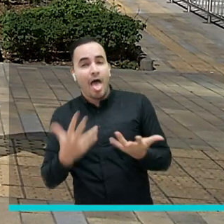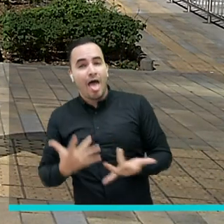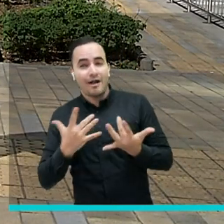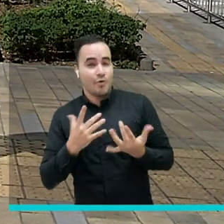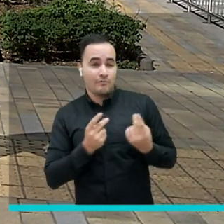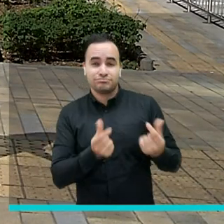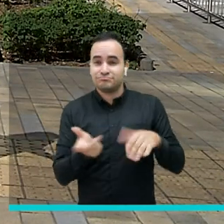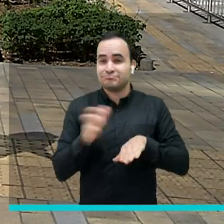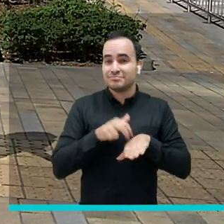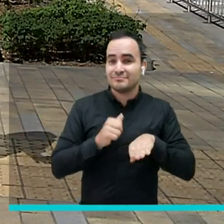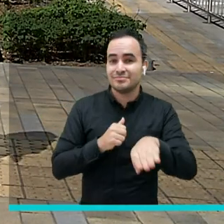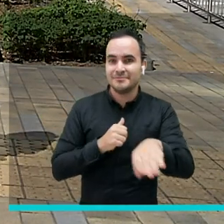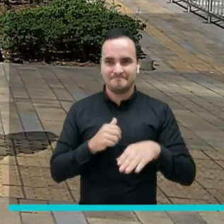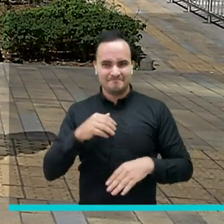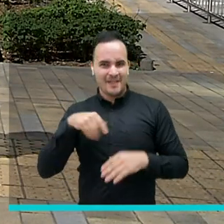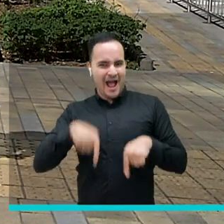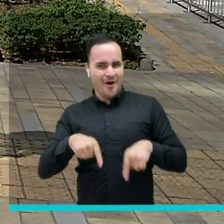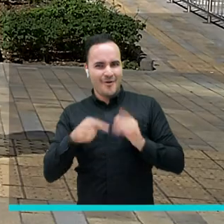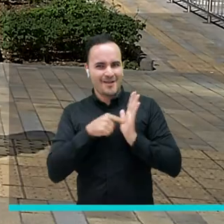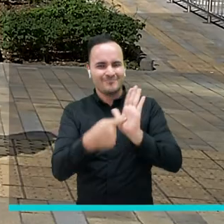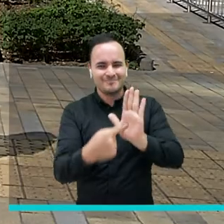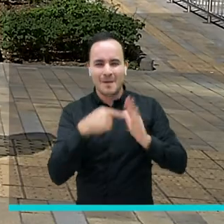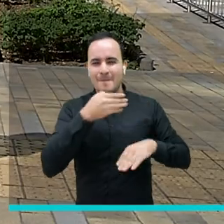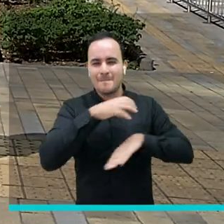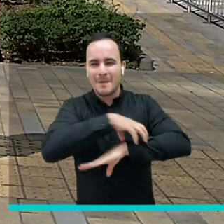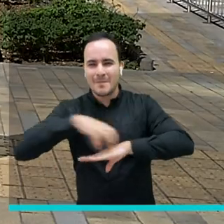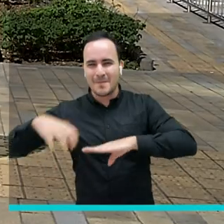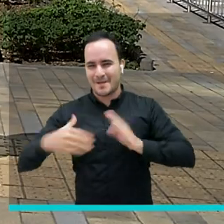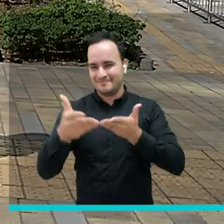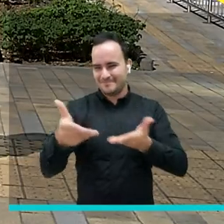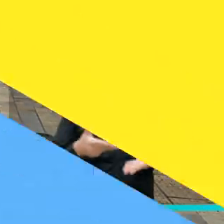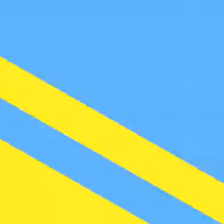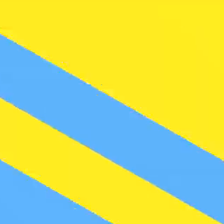En Medellín Conecta TV estaremos recorriendo las estaciones. Bienvenidos.